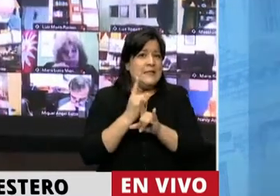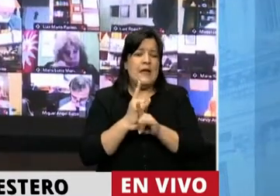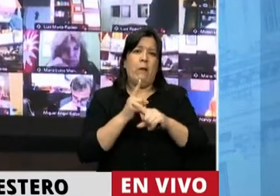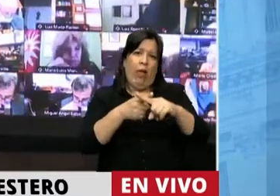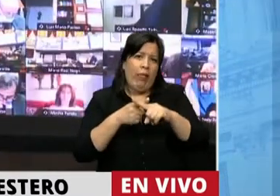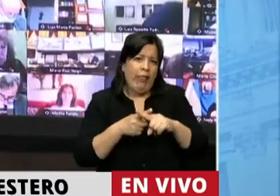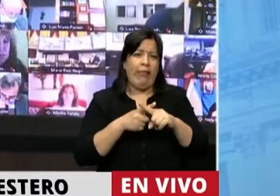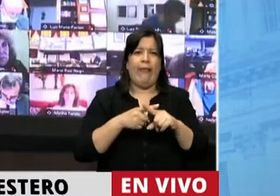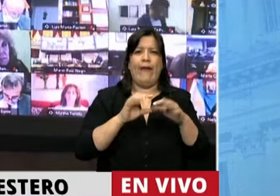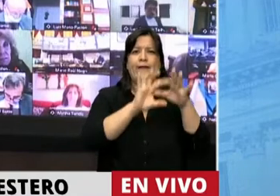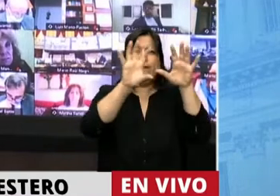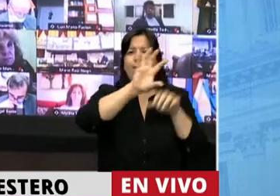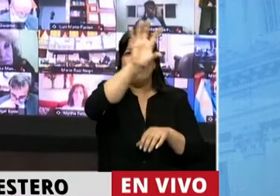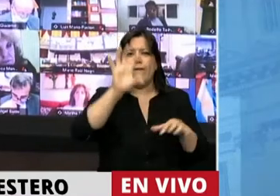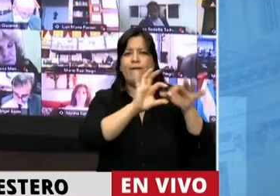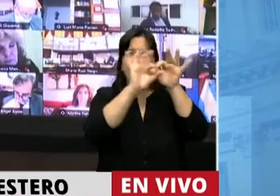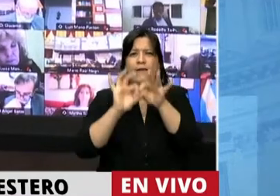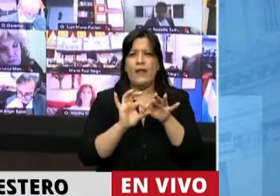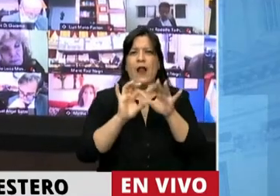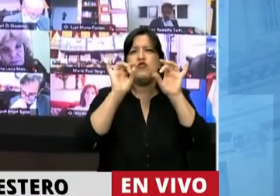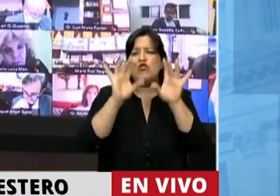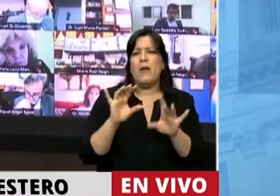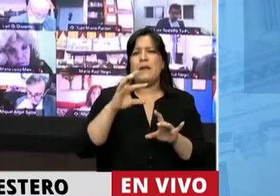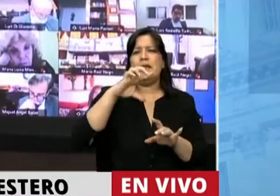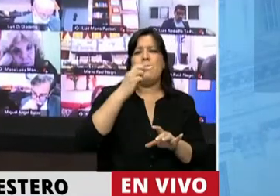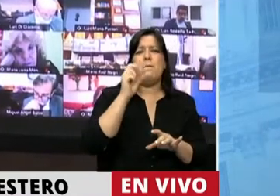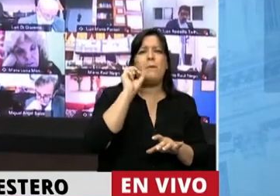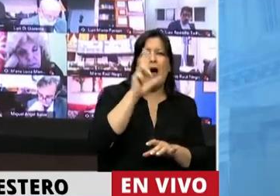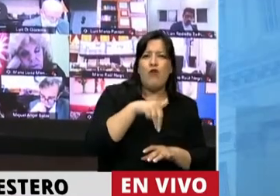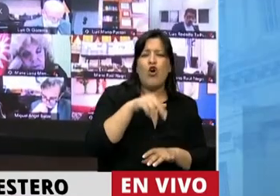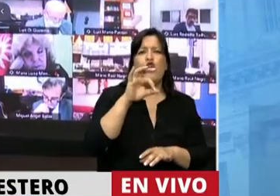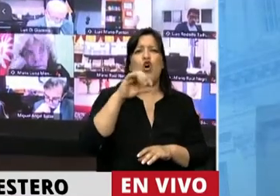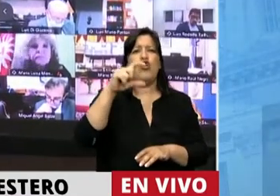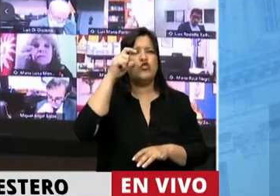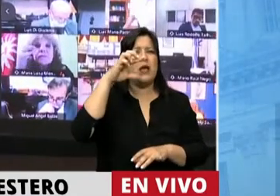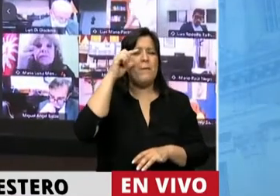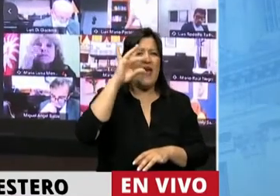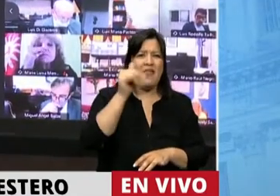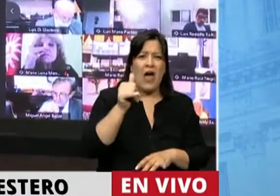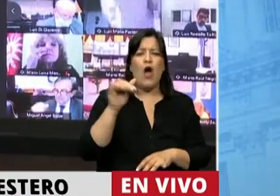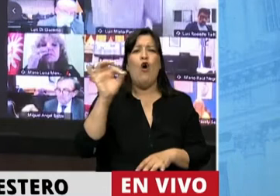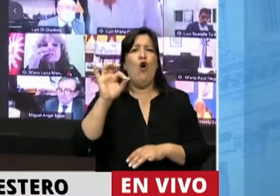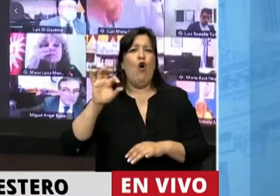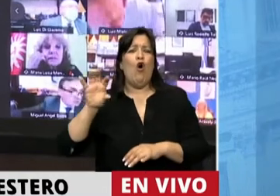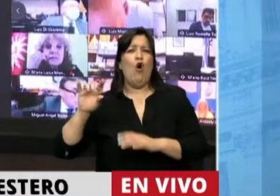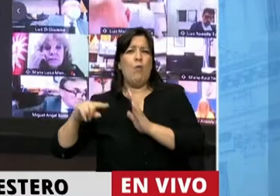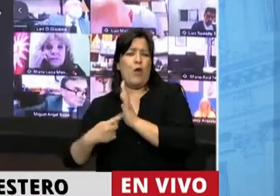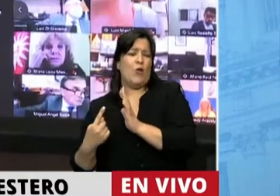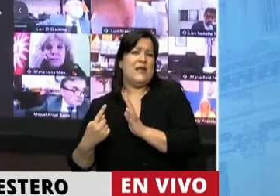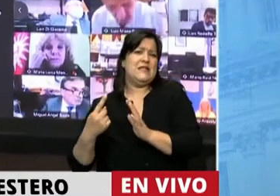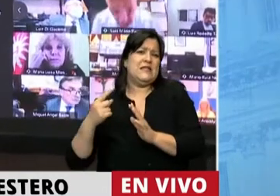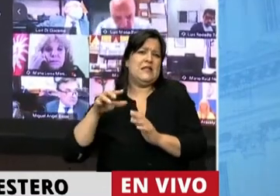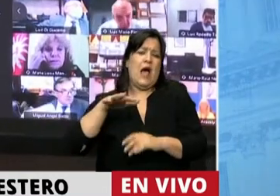federalismo, si solamente es Pabón y Cepeda, o hay tres federalismos en la provincia de Buenos Aires, el litoral